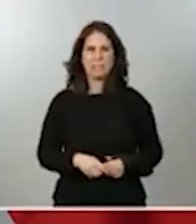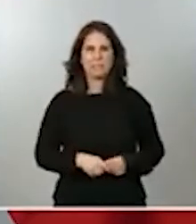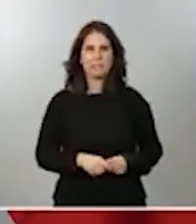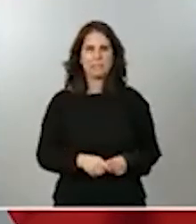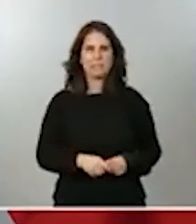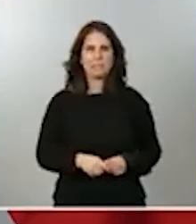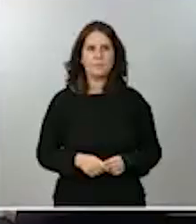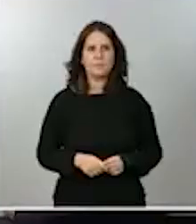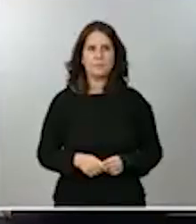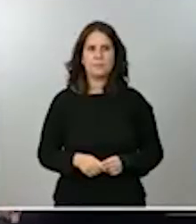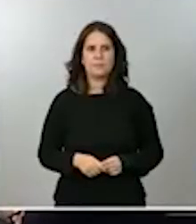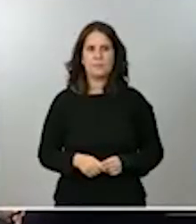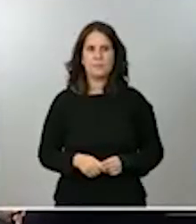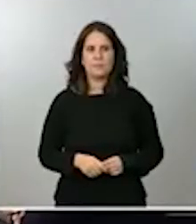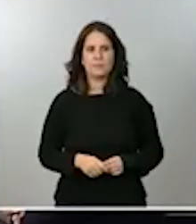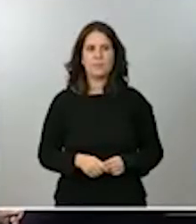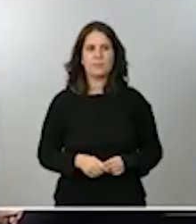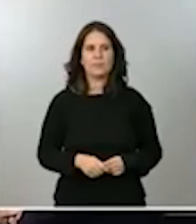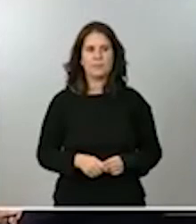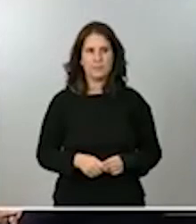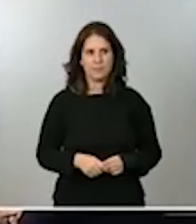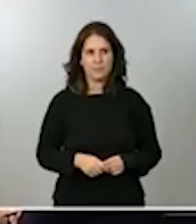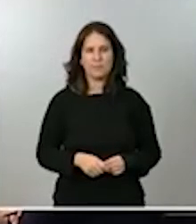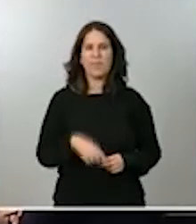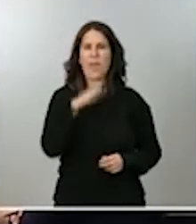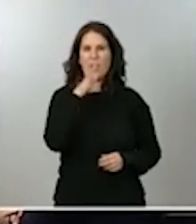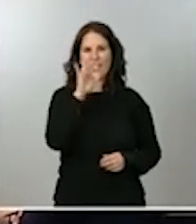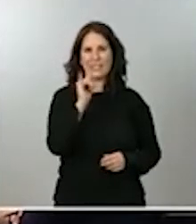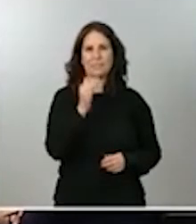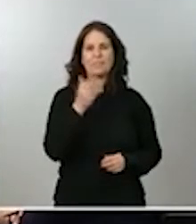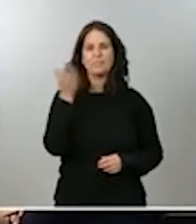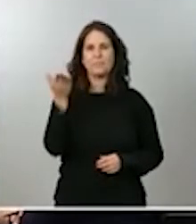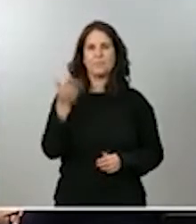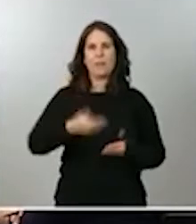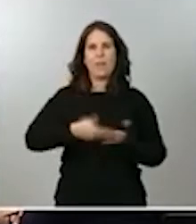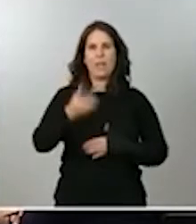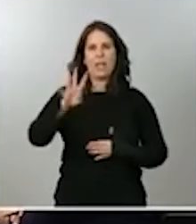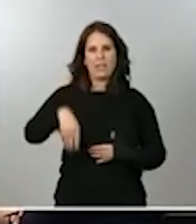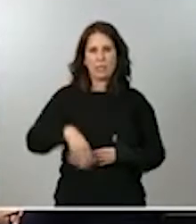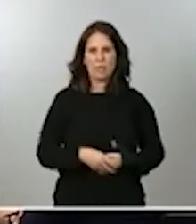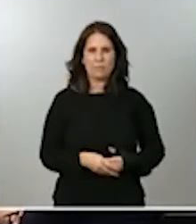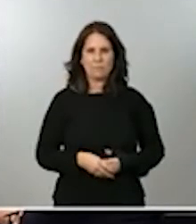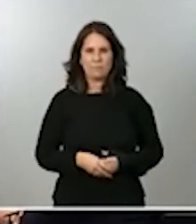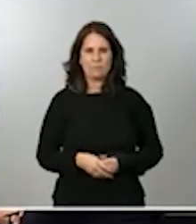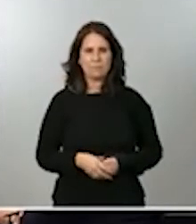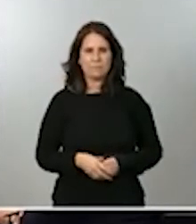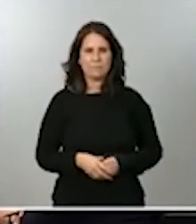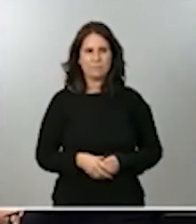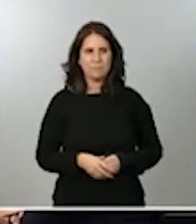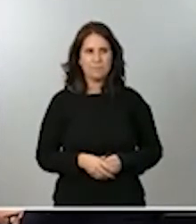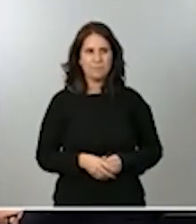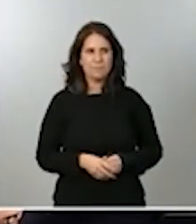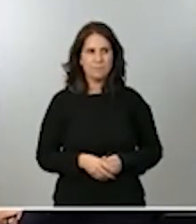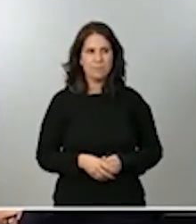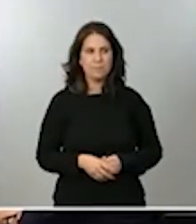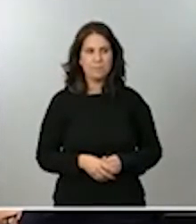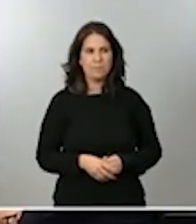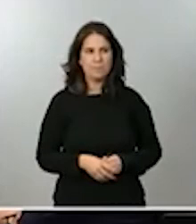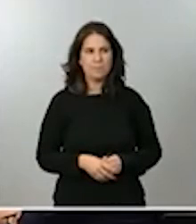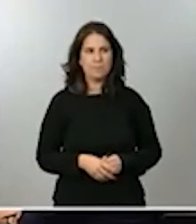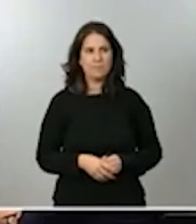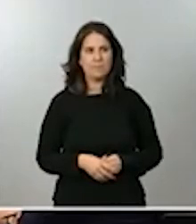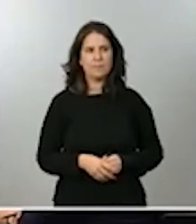Disculpa si ahora sí vamos a la radiación del periódico de Cataluña. Juanma Romero, creo que nos escucha desde allí. Juanma, buenas tardes.